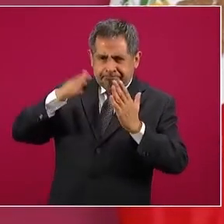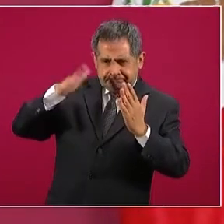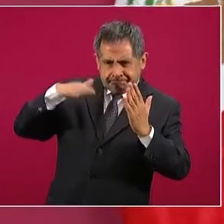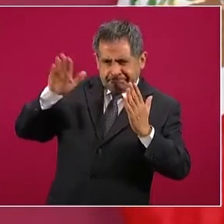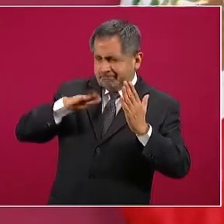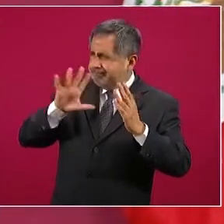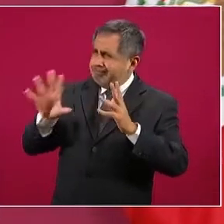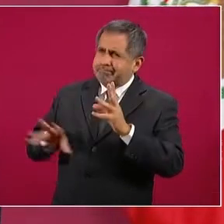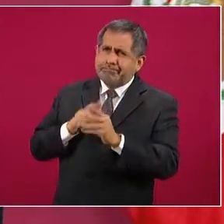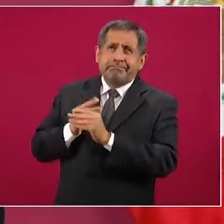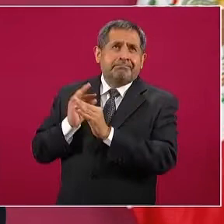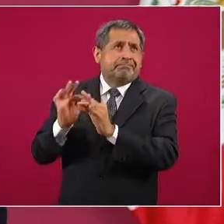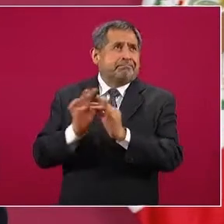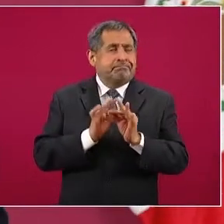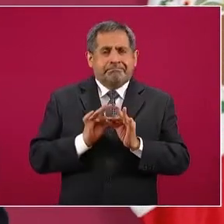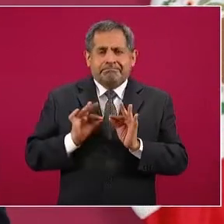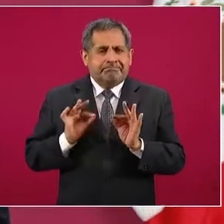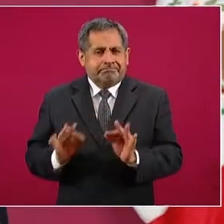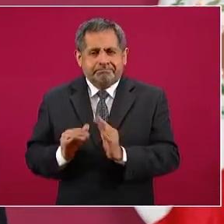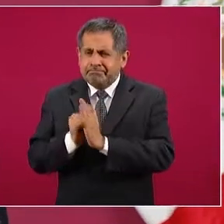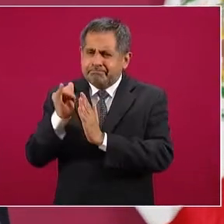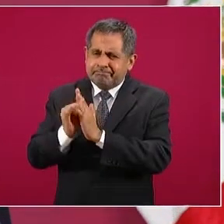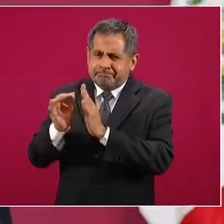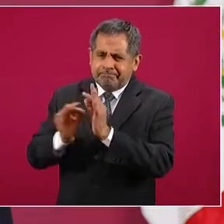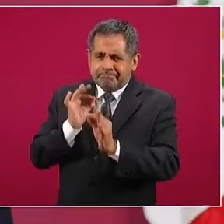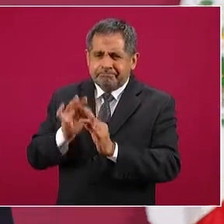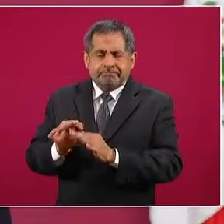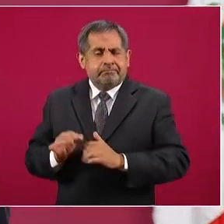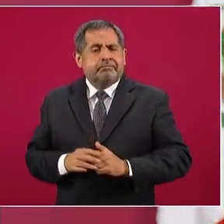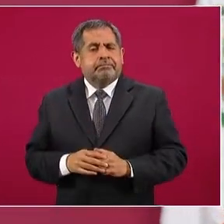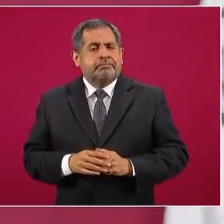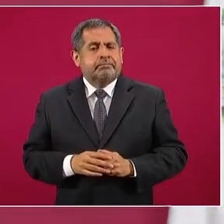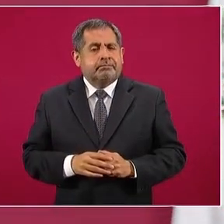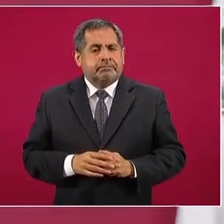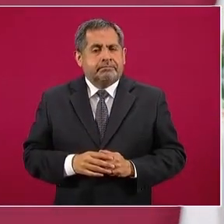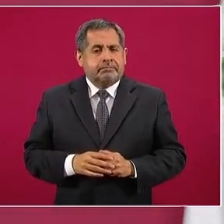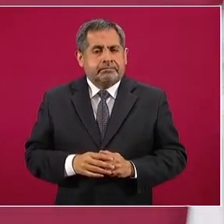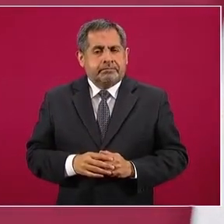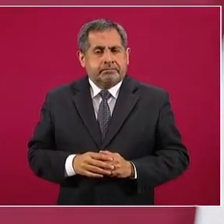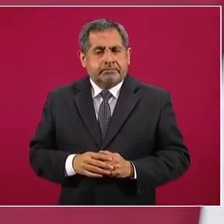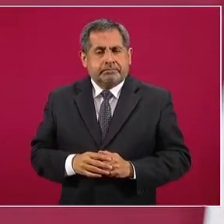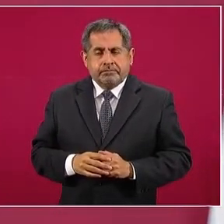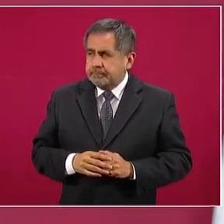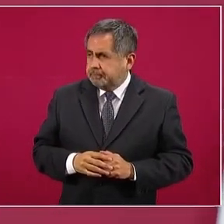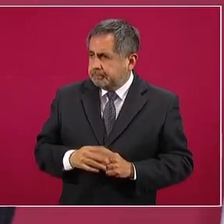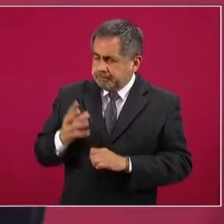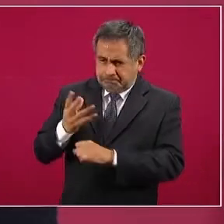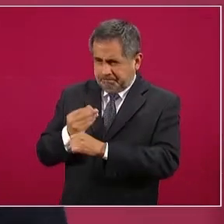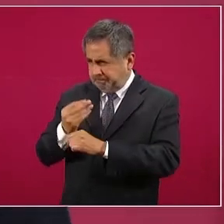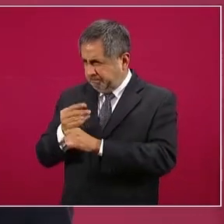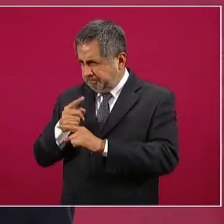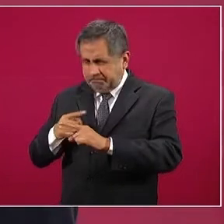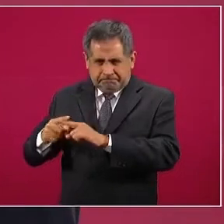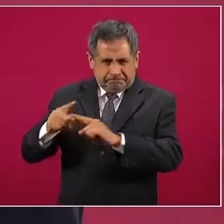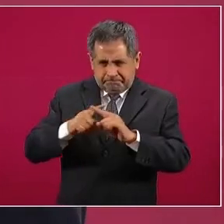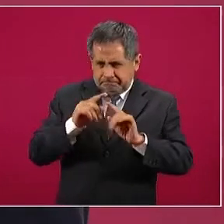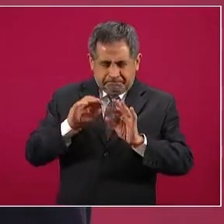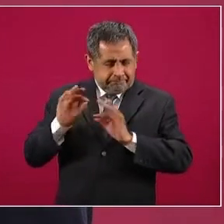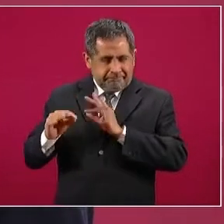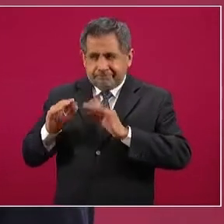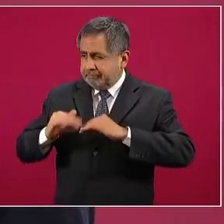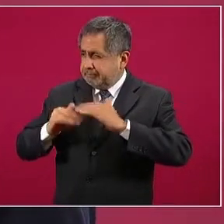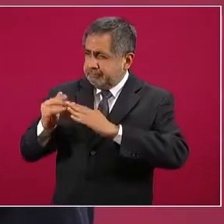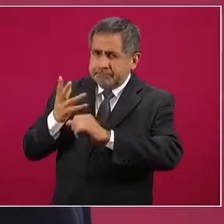arreglar las casas,